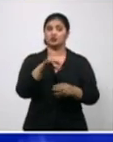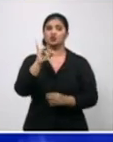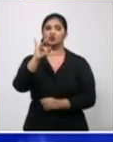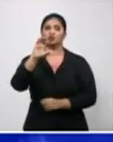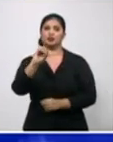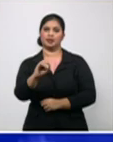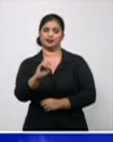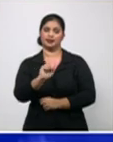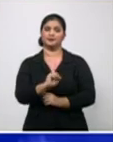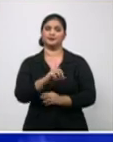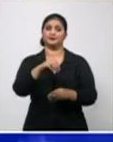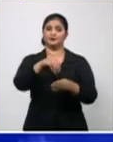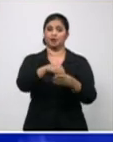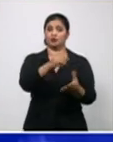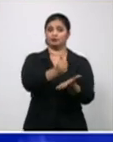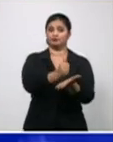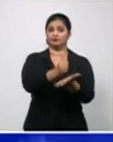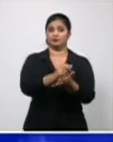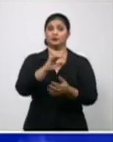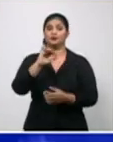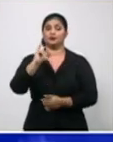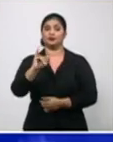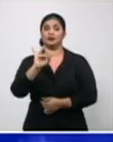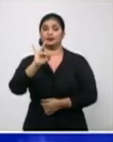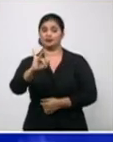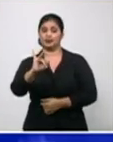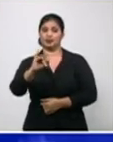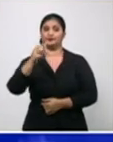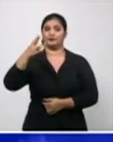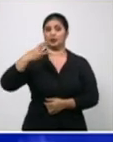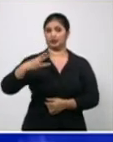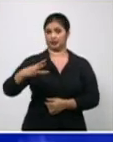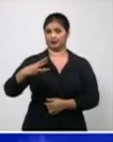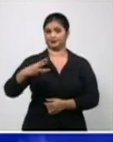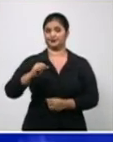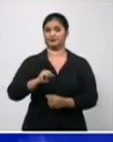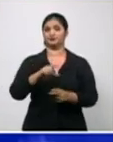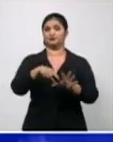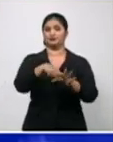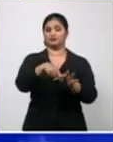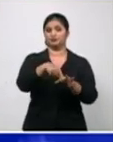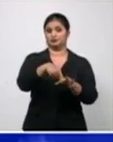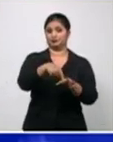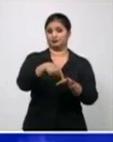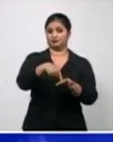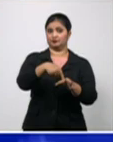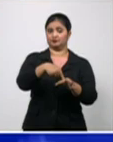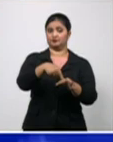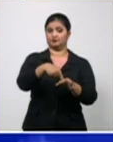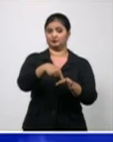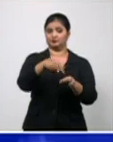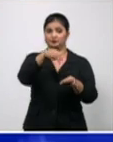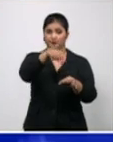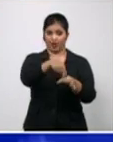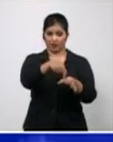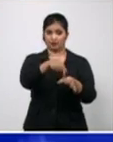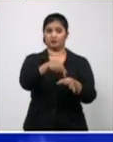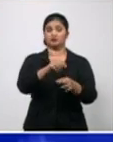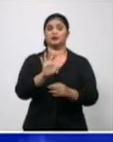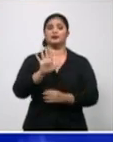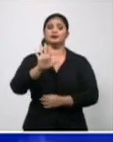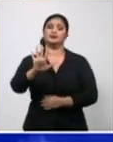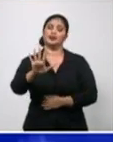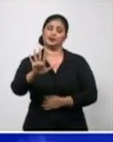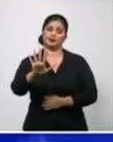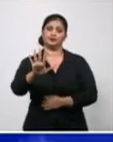Cabecera y tres de Baracoa y el municipio especial Isla de la Juventud diagnostica cinco casos